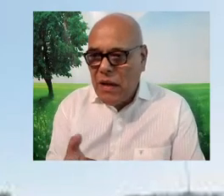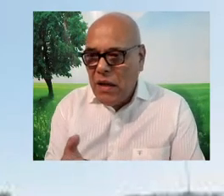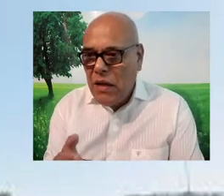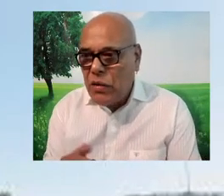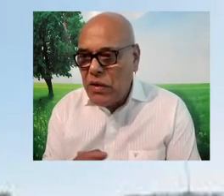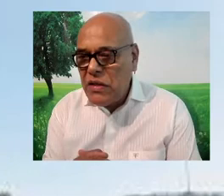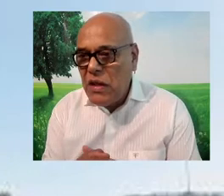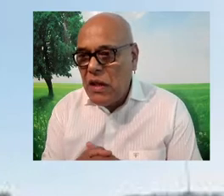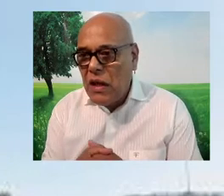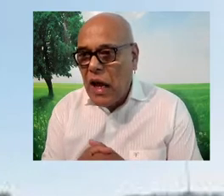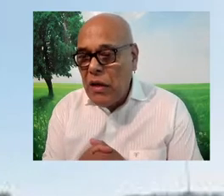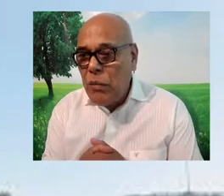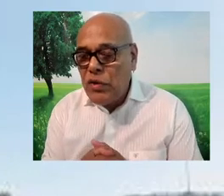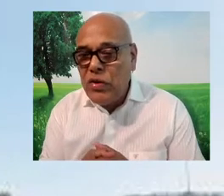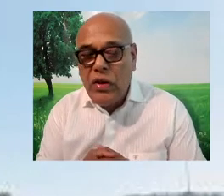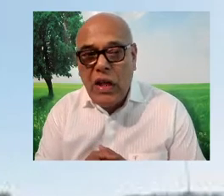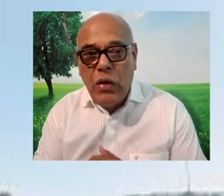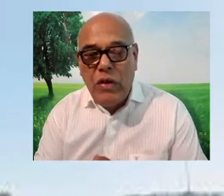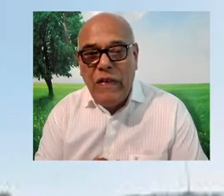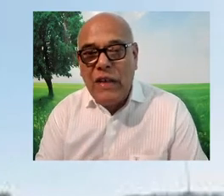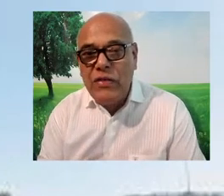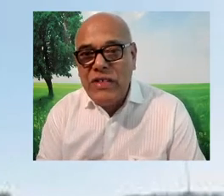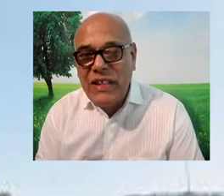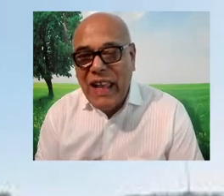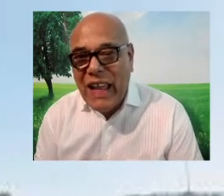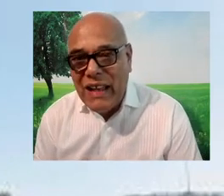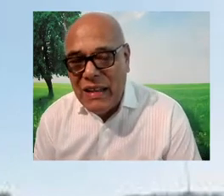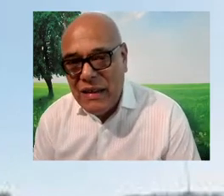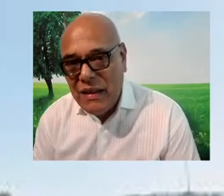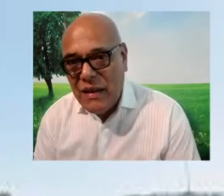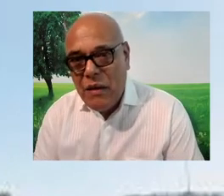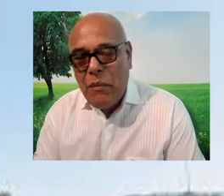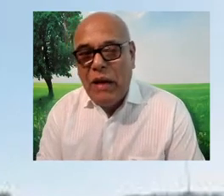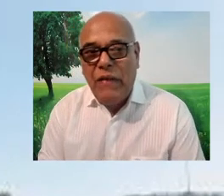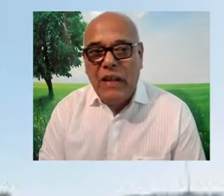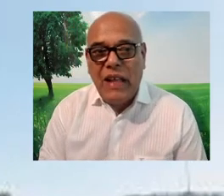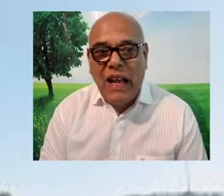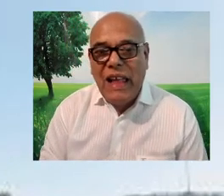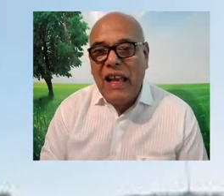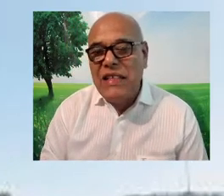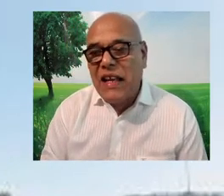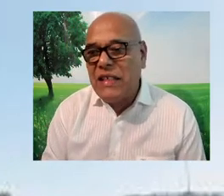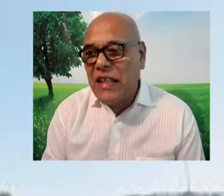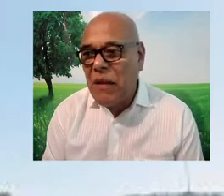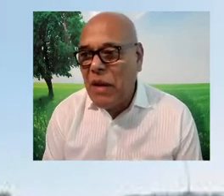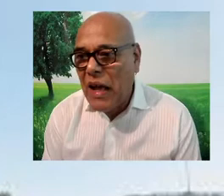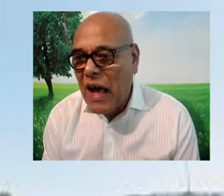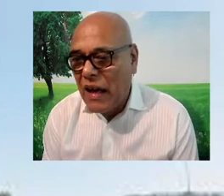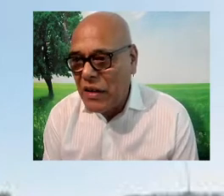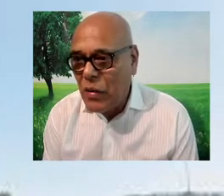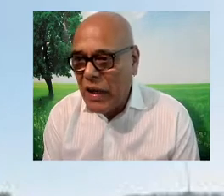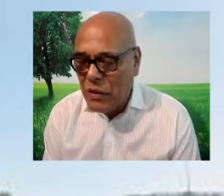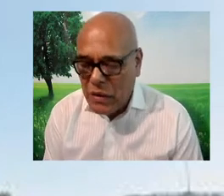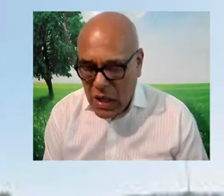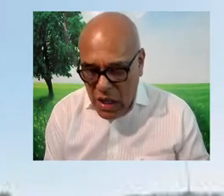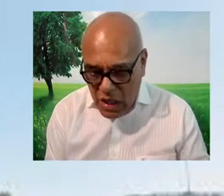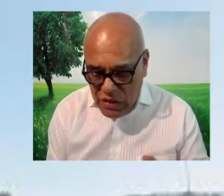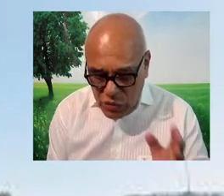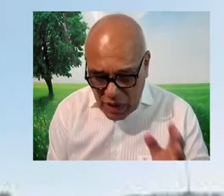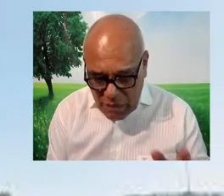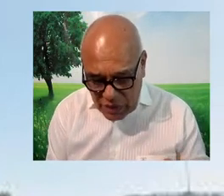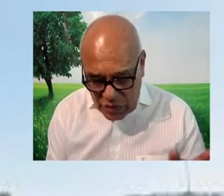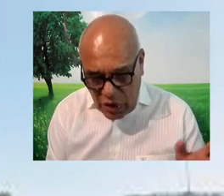Entonces, hay un proceso de unificación sindical para enfrentar a la derecha que se está también articulando.